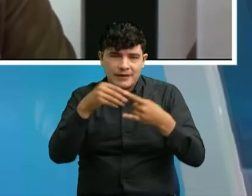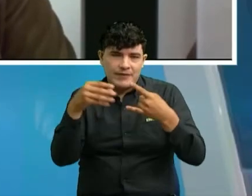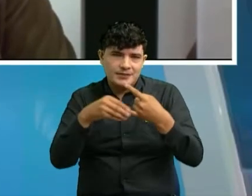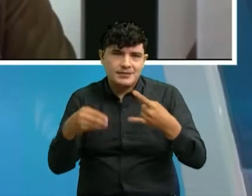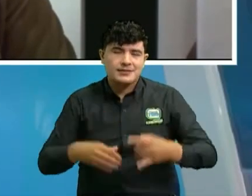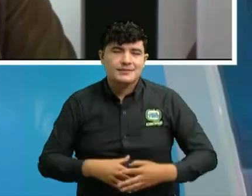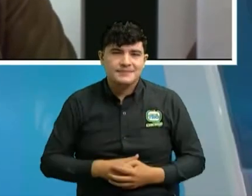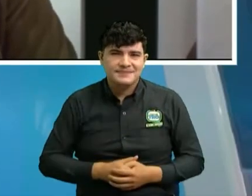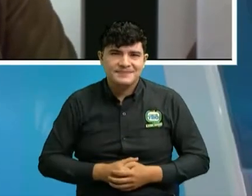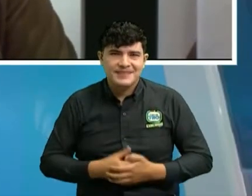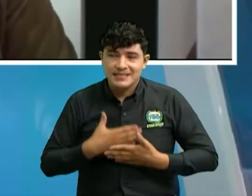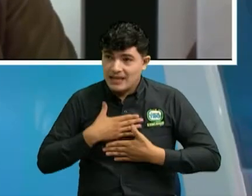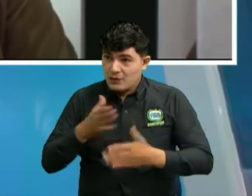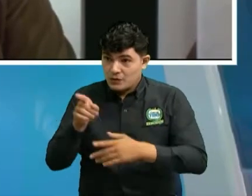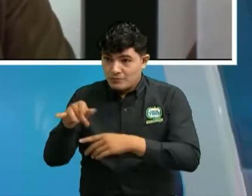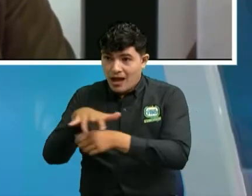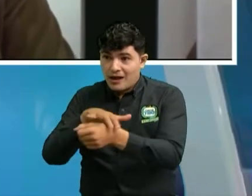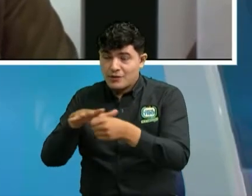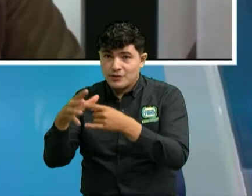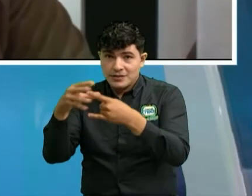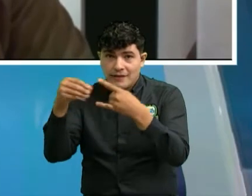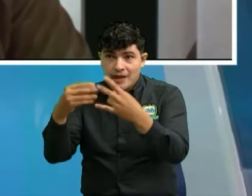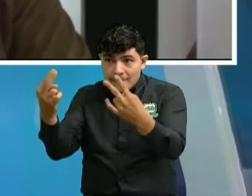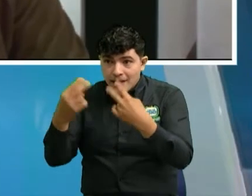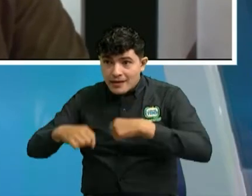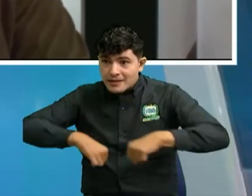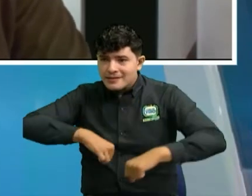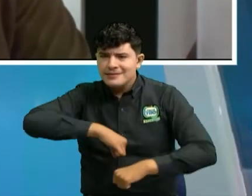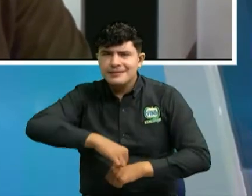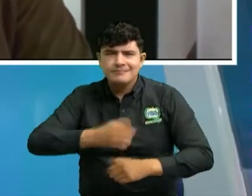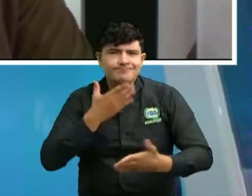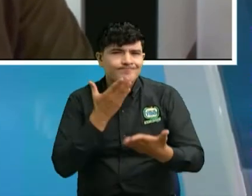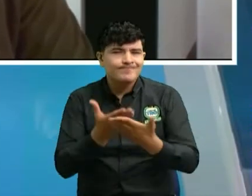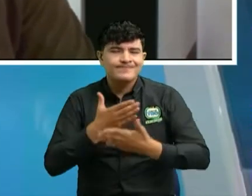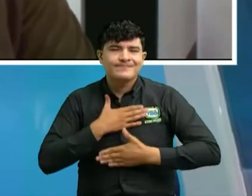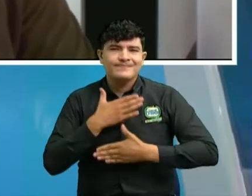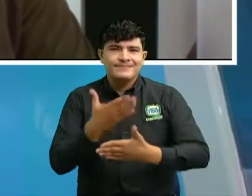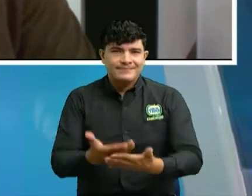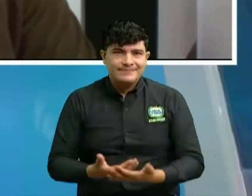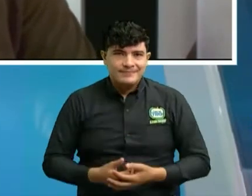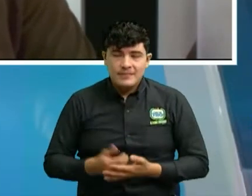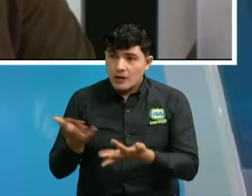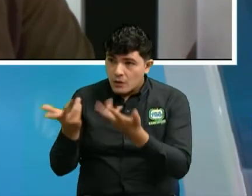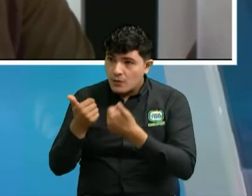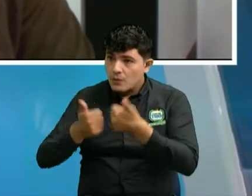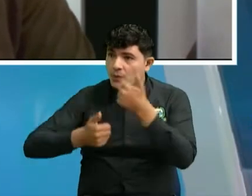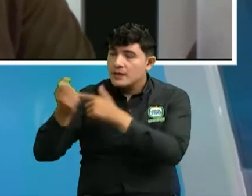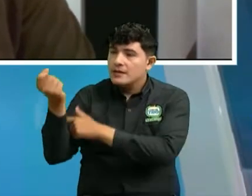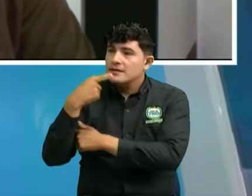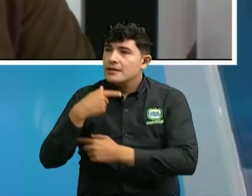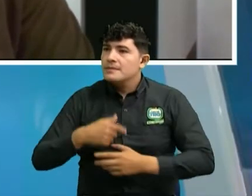saludamos a todos los habitantes del barrio San Francisco que están ahí conectados con nosotros cuéntanos cuál es tu caso